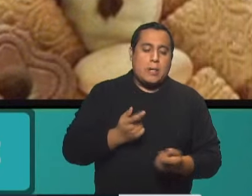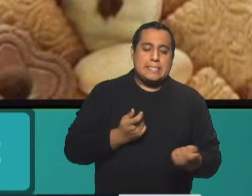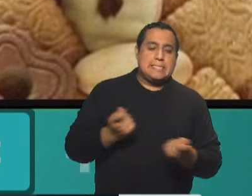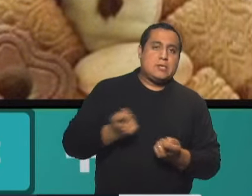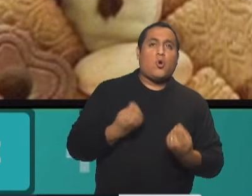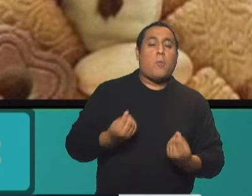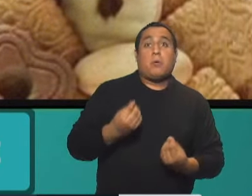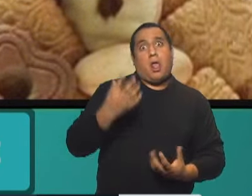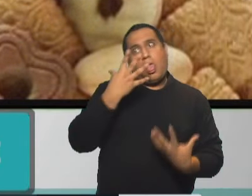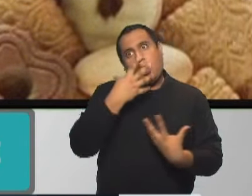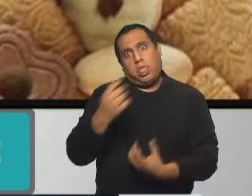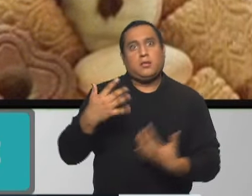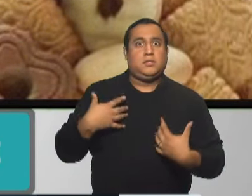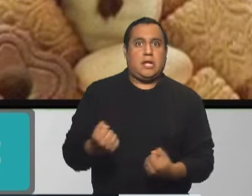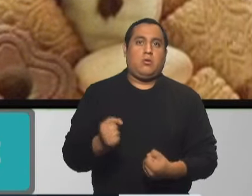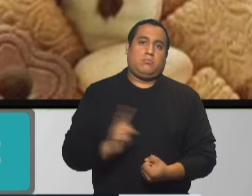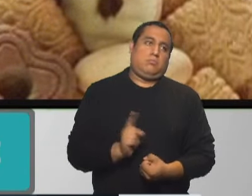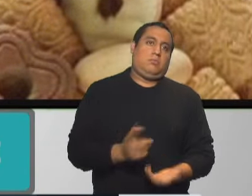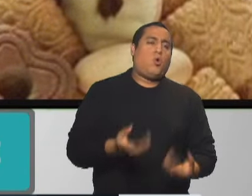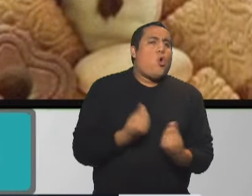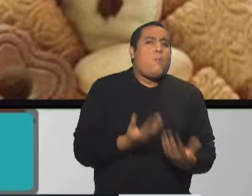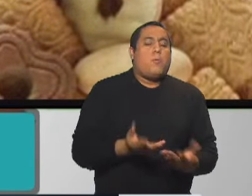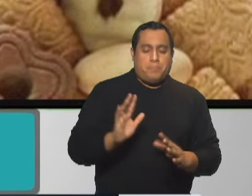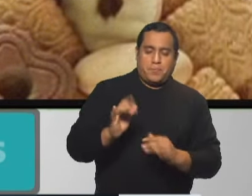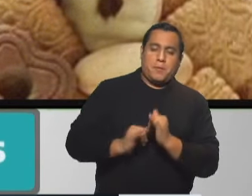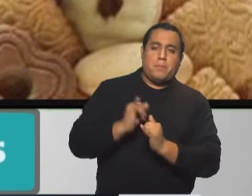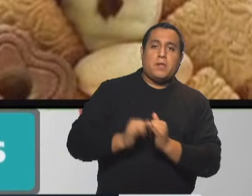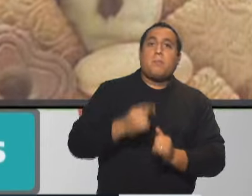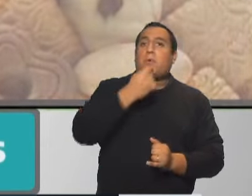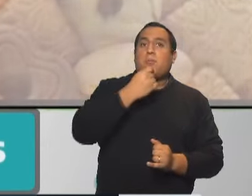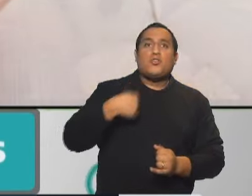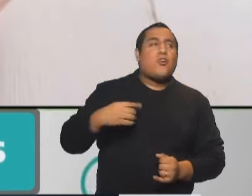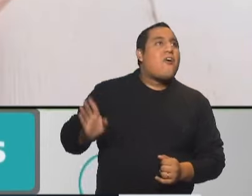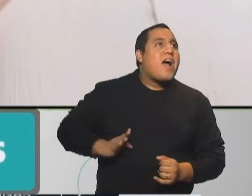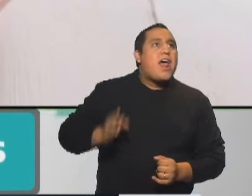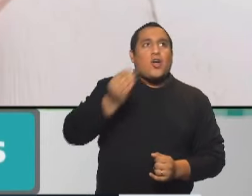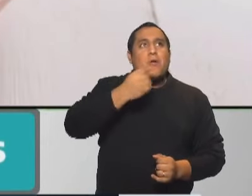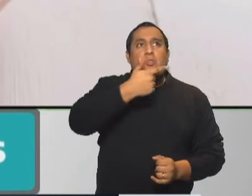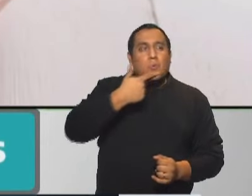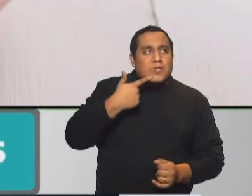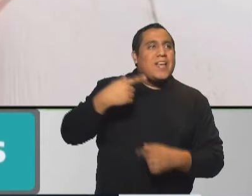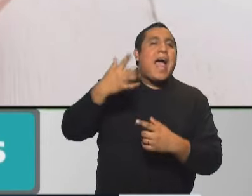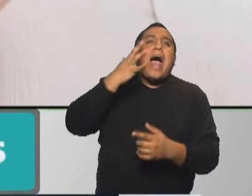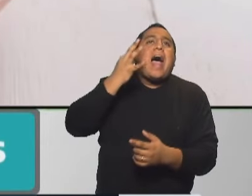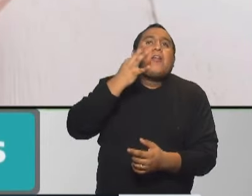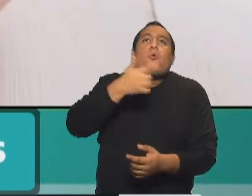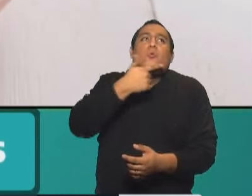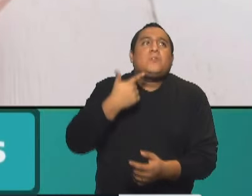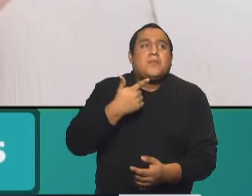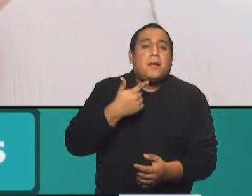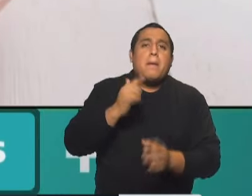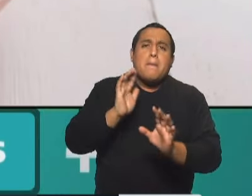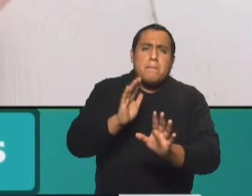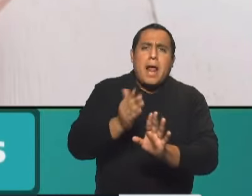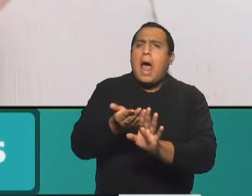sano, ¿no? Primero, lo que tenemos que pensar es, muy bien, tengo ganas de comer algo dulce, me muero por algo dulce. Pensemos cuál fue